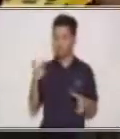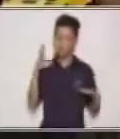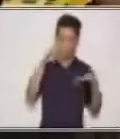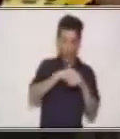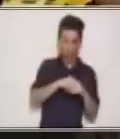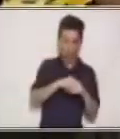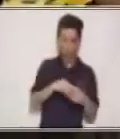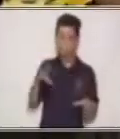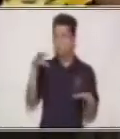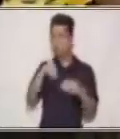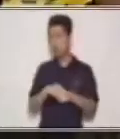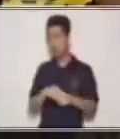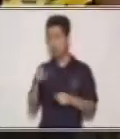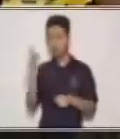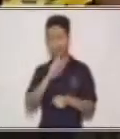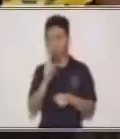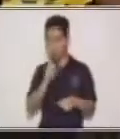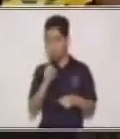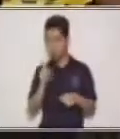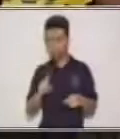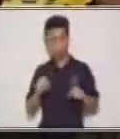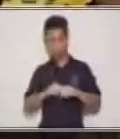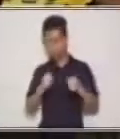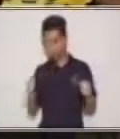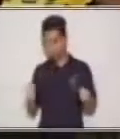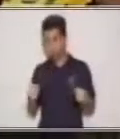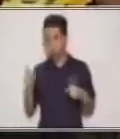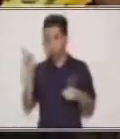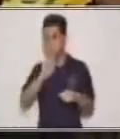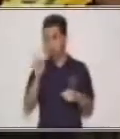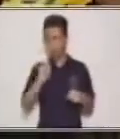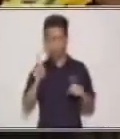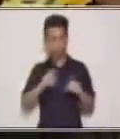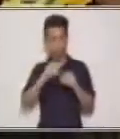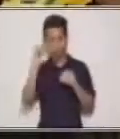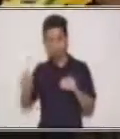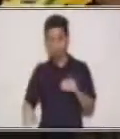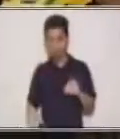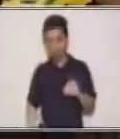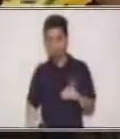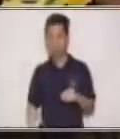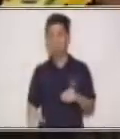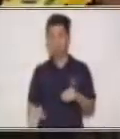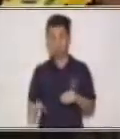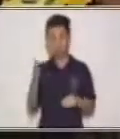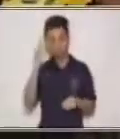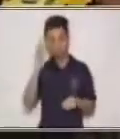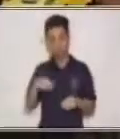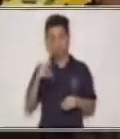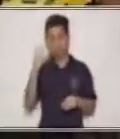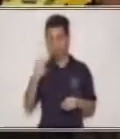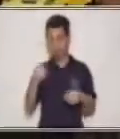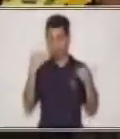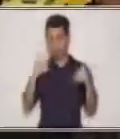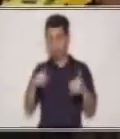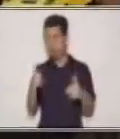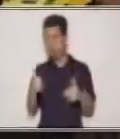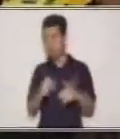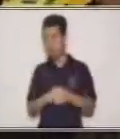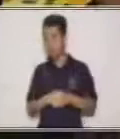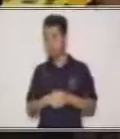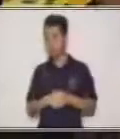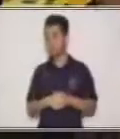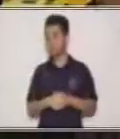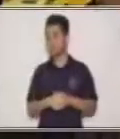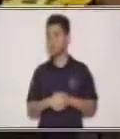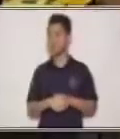guardar, sin romper ni tirar, que mañana hay que volver a guardar. Muy bien, hemos